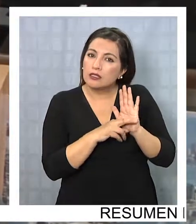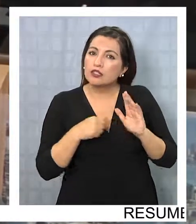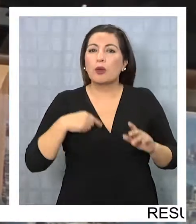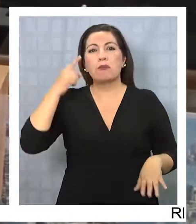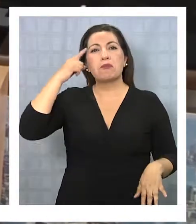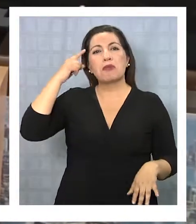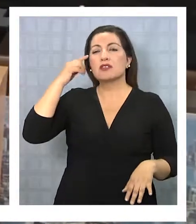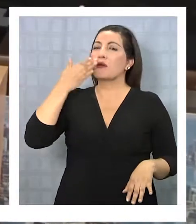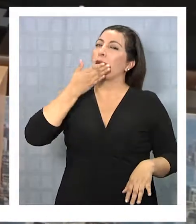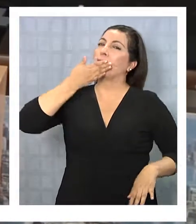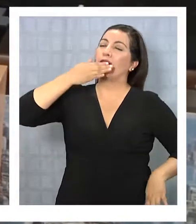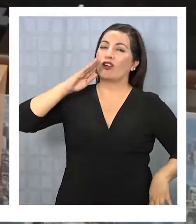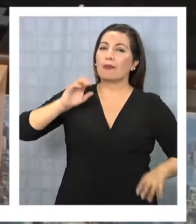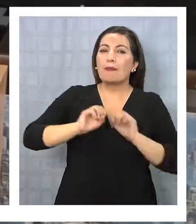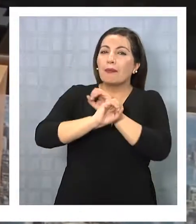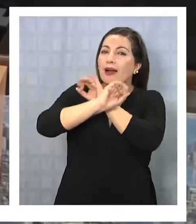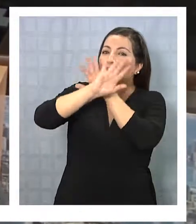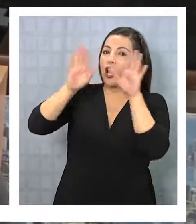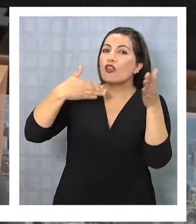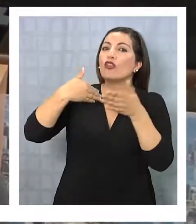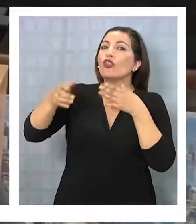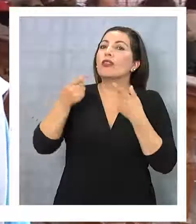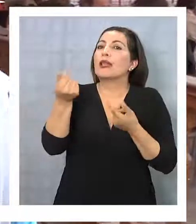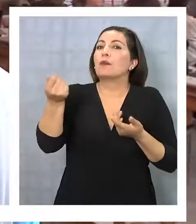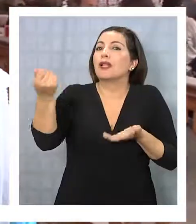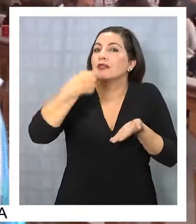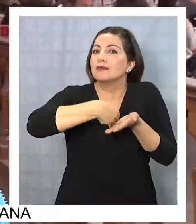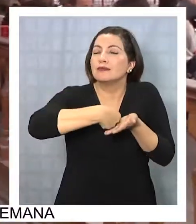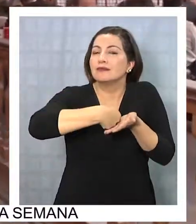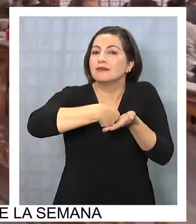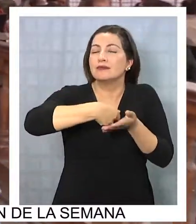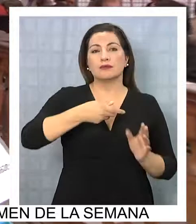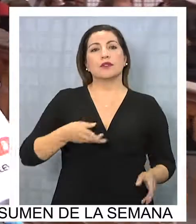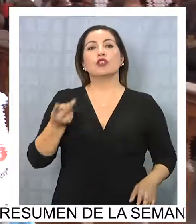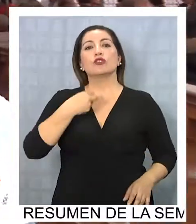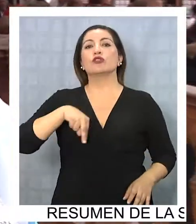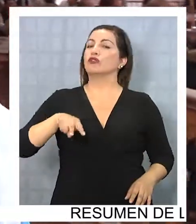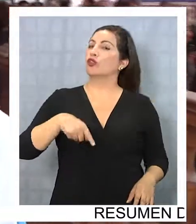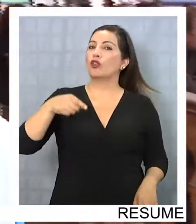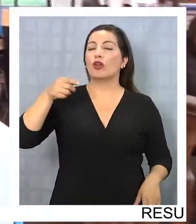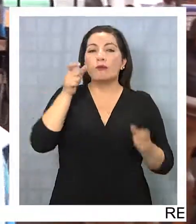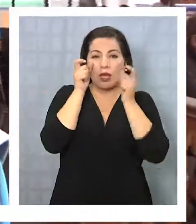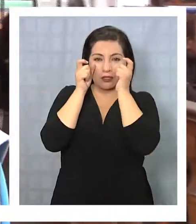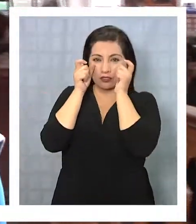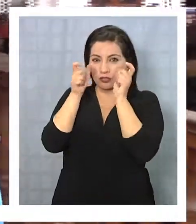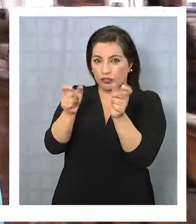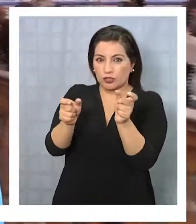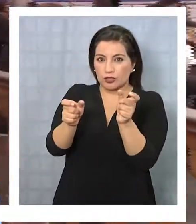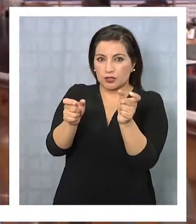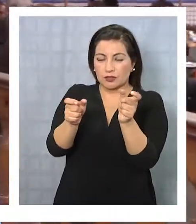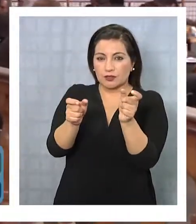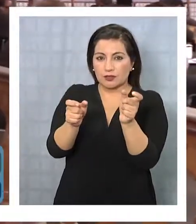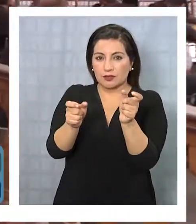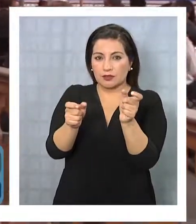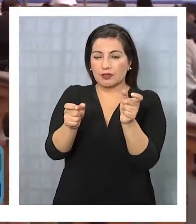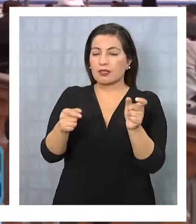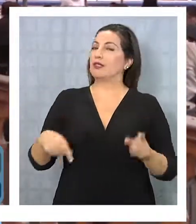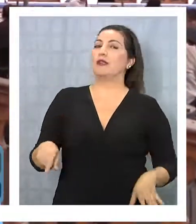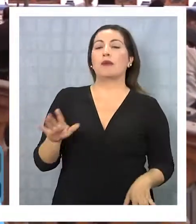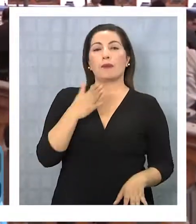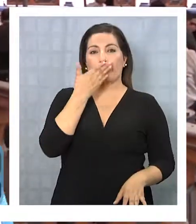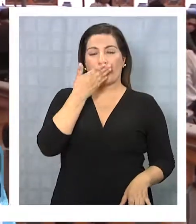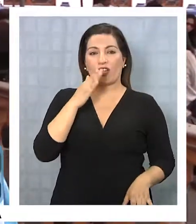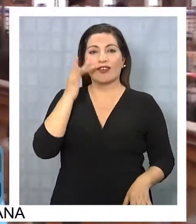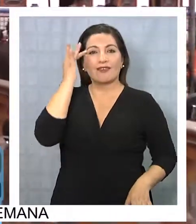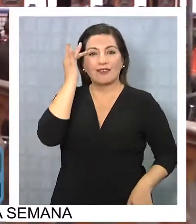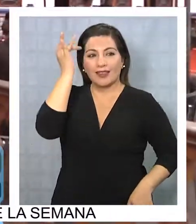mejor, está más claro de dónde salen las platas. Nosotros estamos manejando esta situación de lo posible de una manera